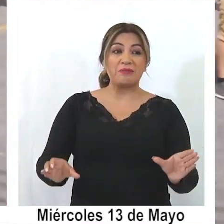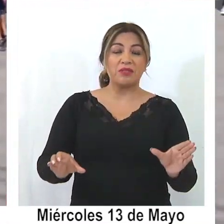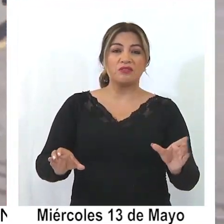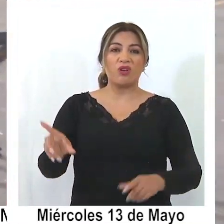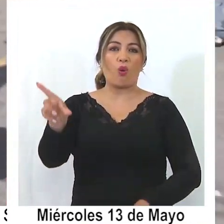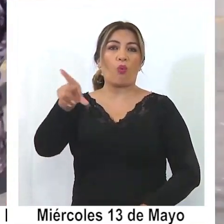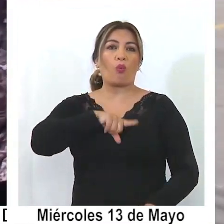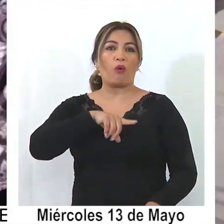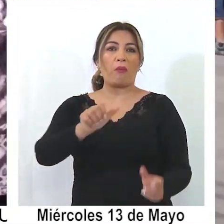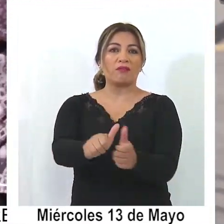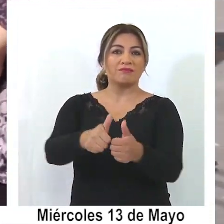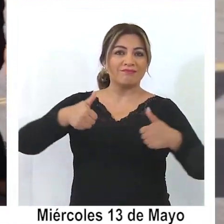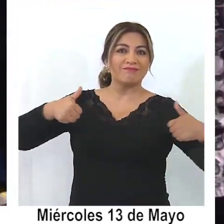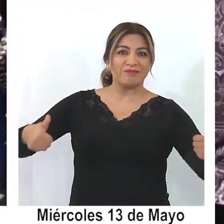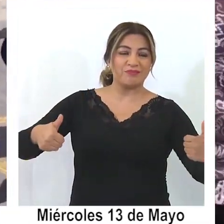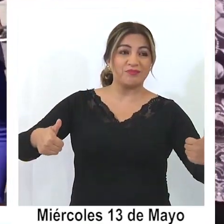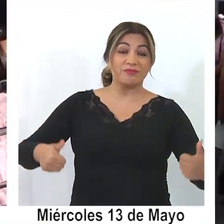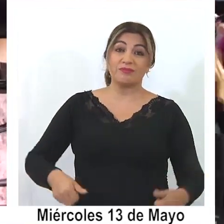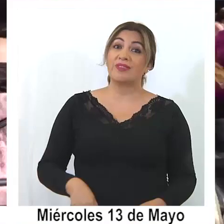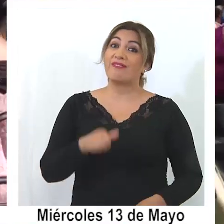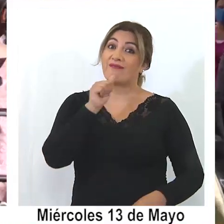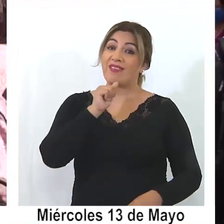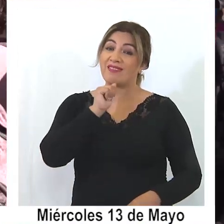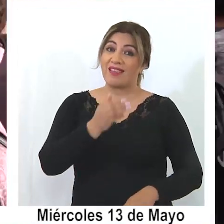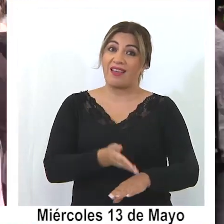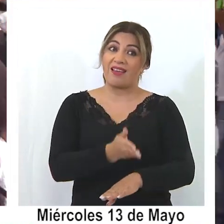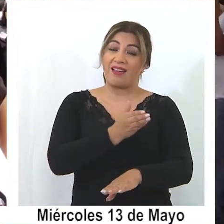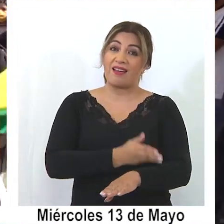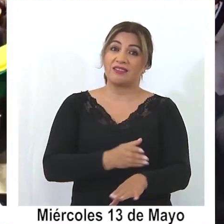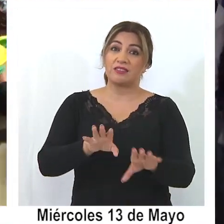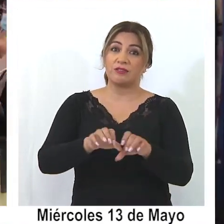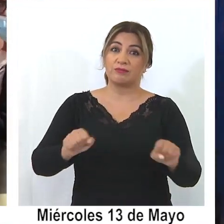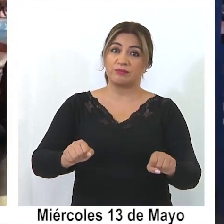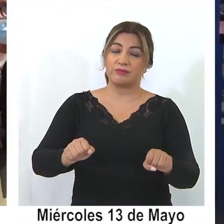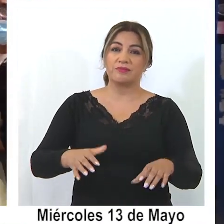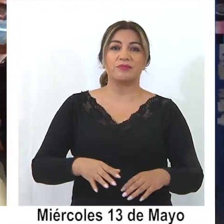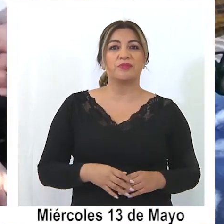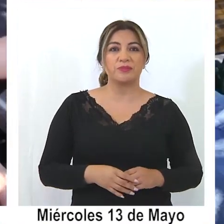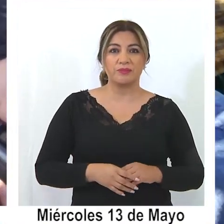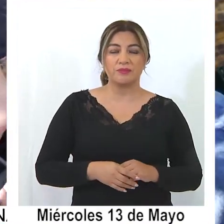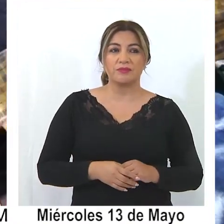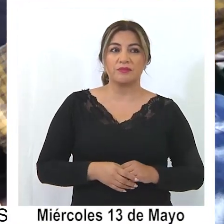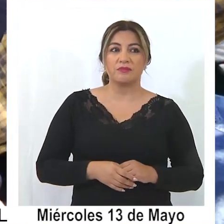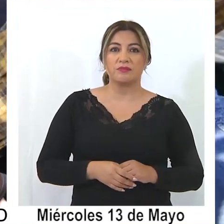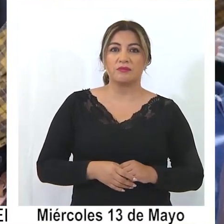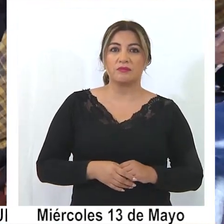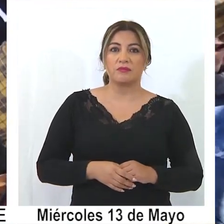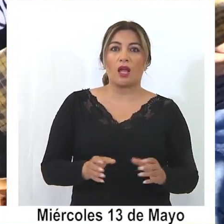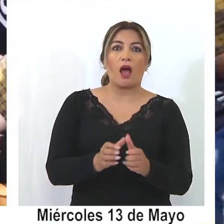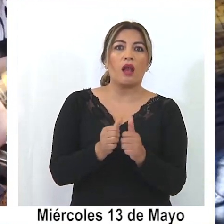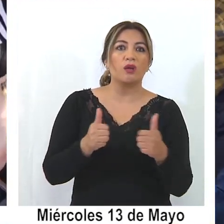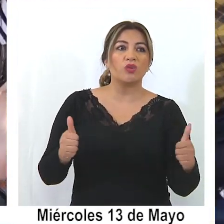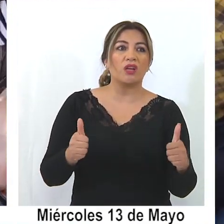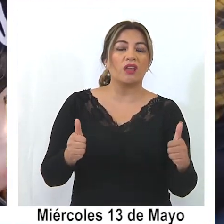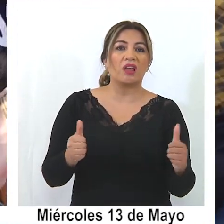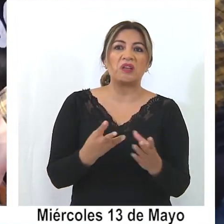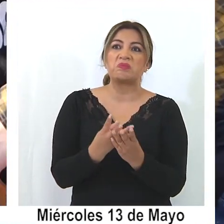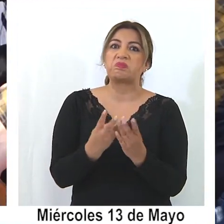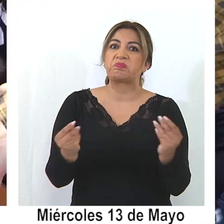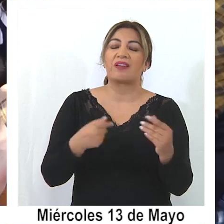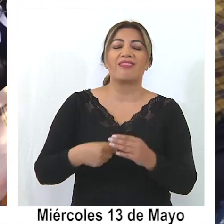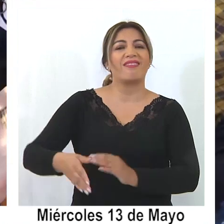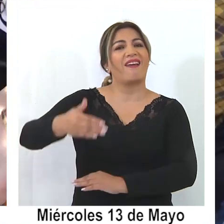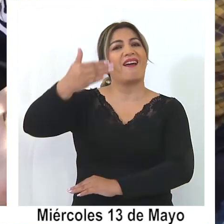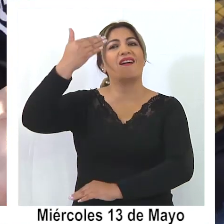culparon a las autoridades por no tomar las medidas en forma oportuna. Se le salió de las manos totalmente, desde el